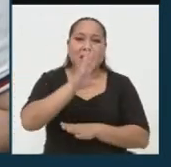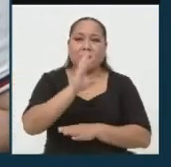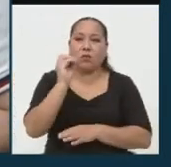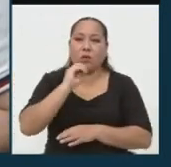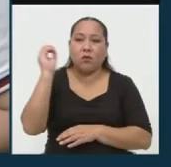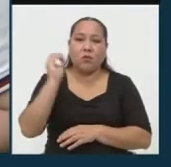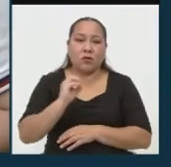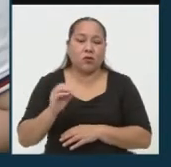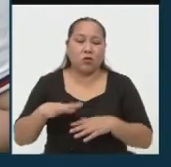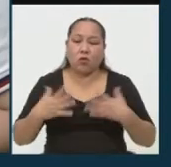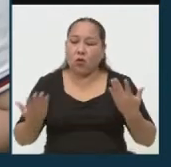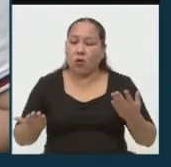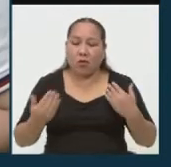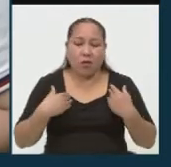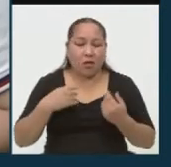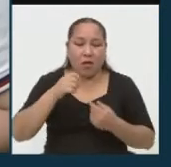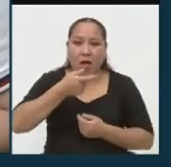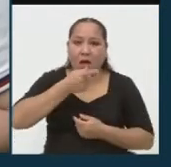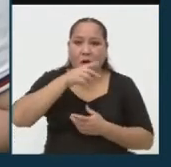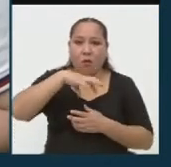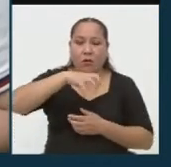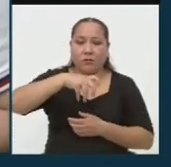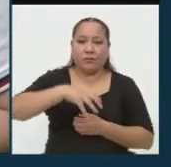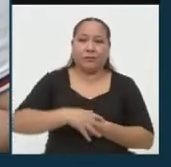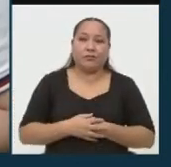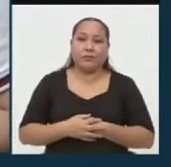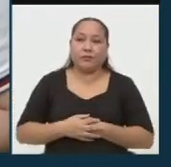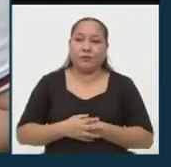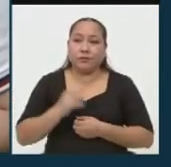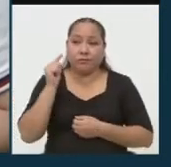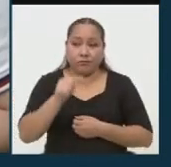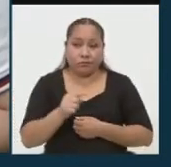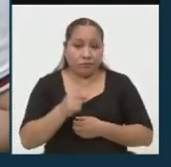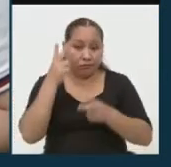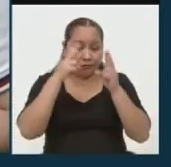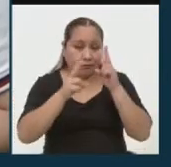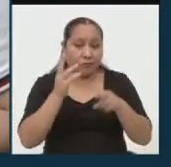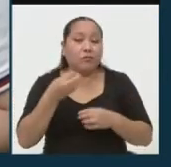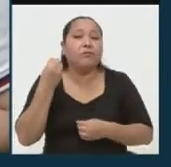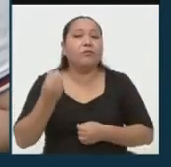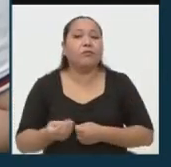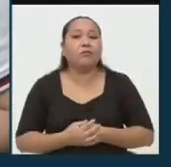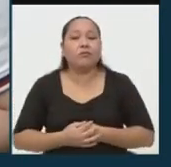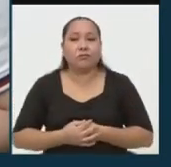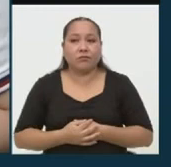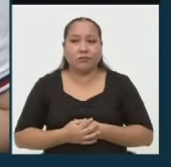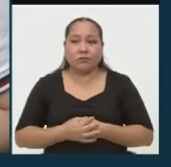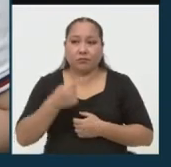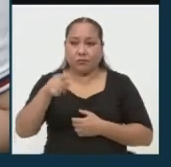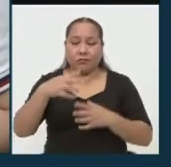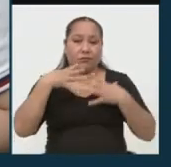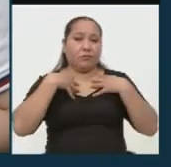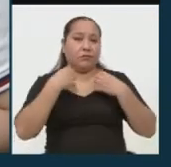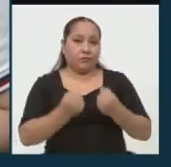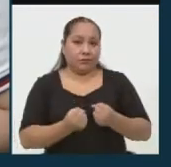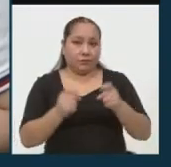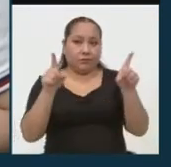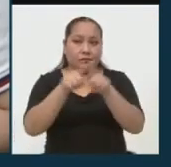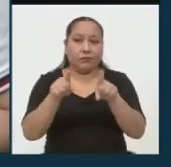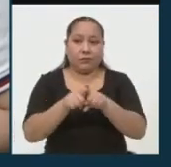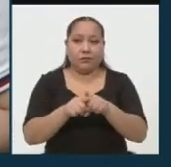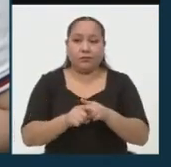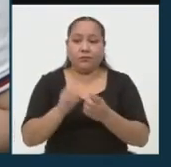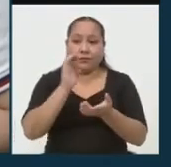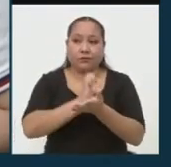de la población no tiene agua potable. Entonces, eso ocurre porque precisamente la salud, así como la